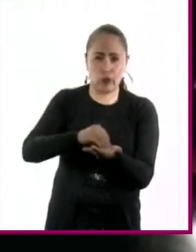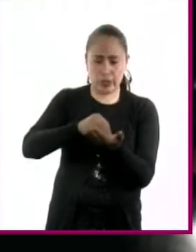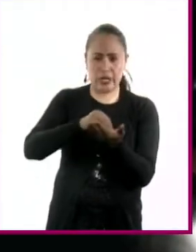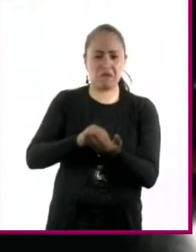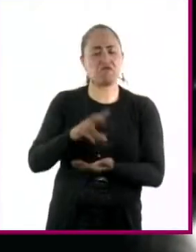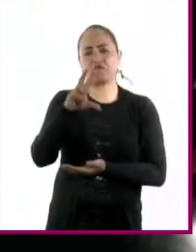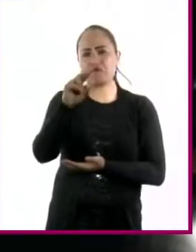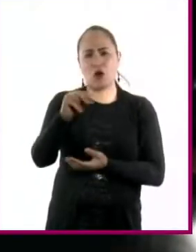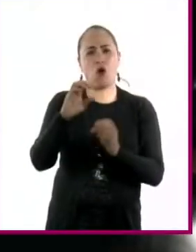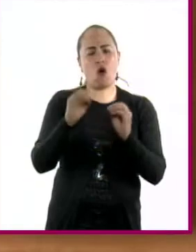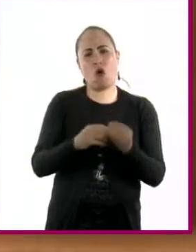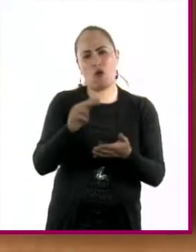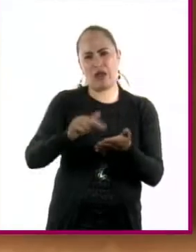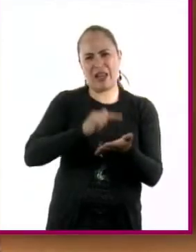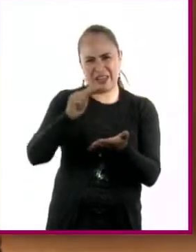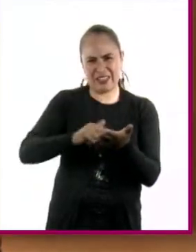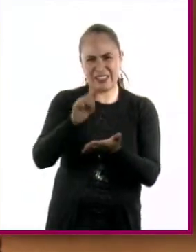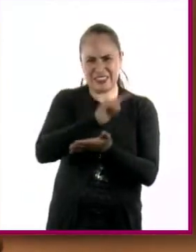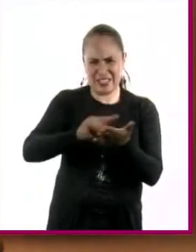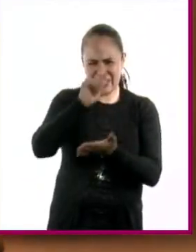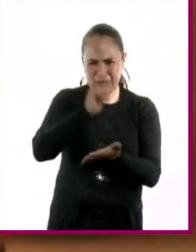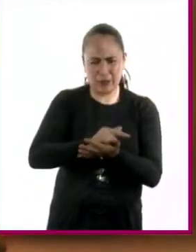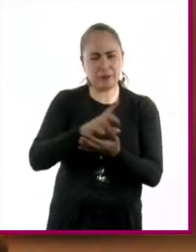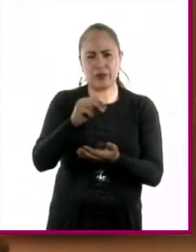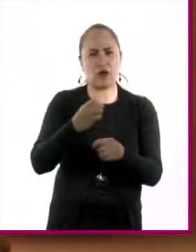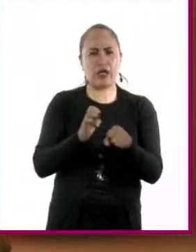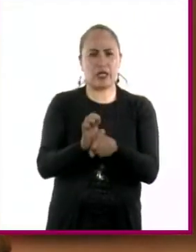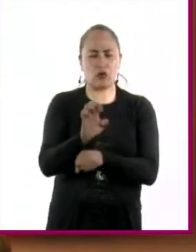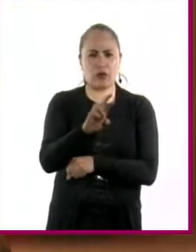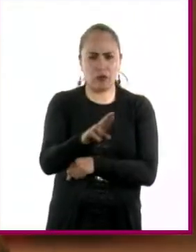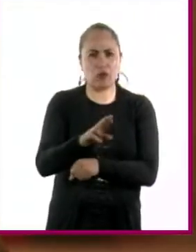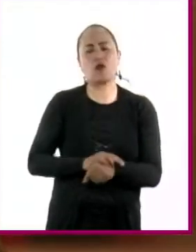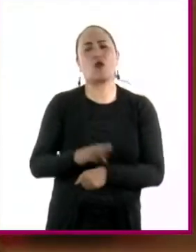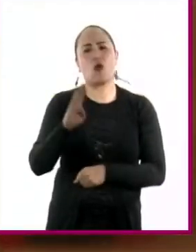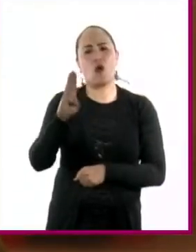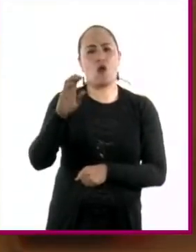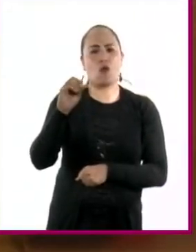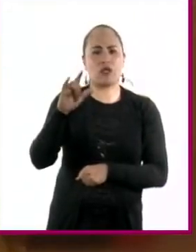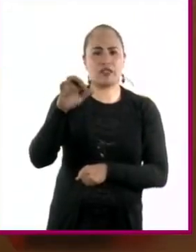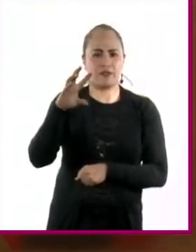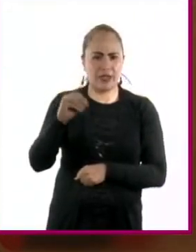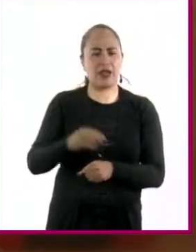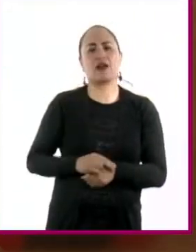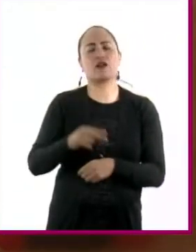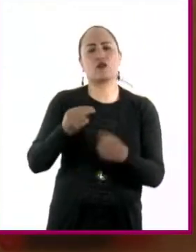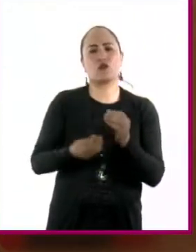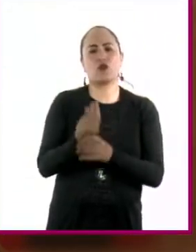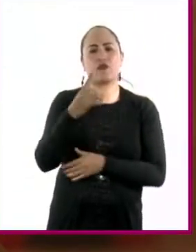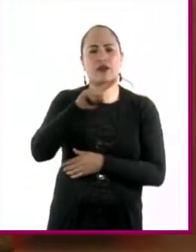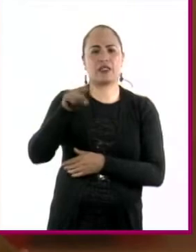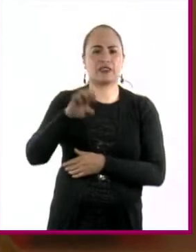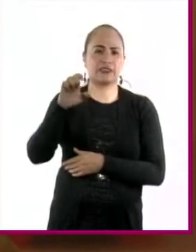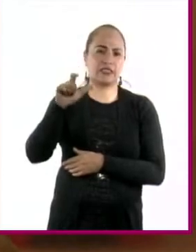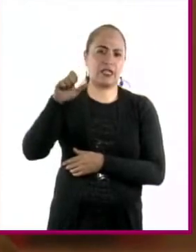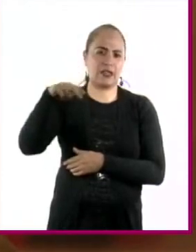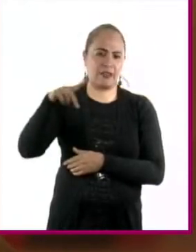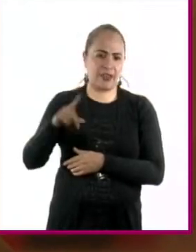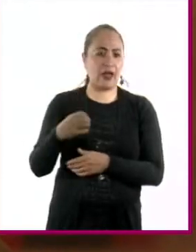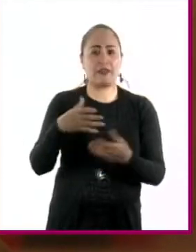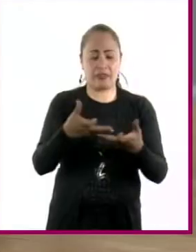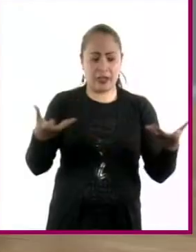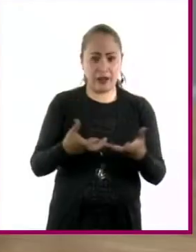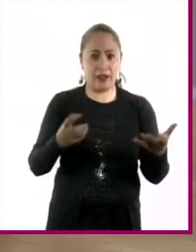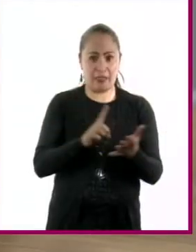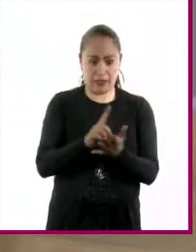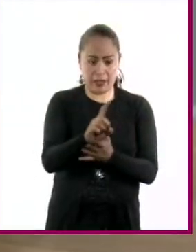legislaciones internacionales. Con excepción de Ecuador, Bolivia y Nueva Zelanda, el resto de los países del mundo no han dado derechos a la tierra. Es